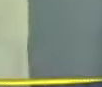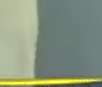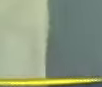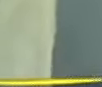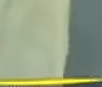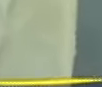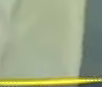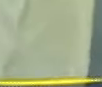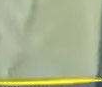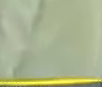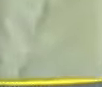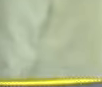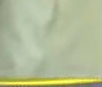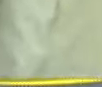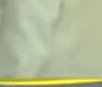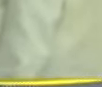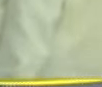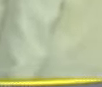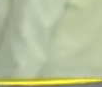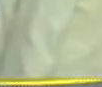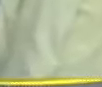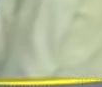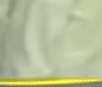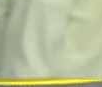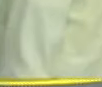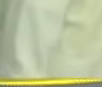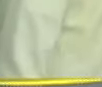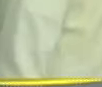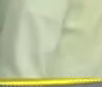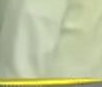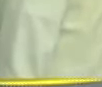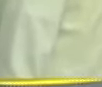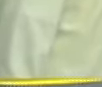.200 estudiantes, presidente, en esta escuela de enfermería